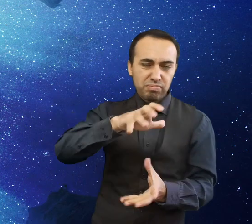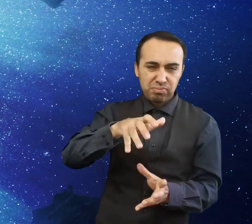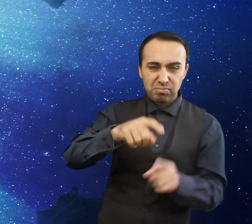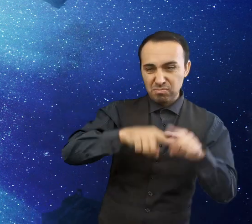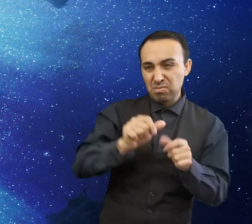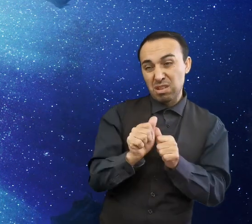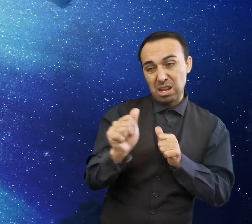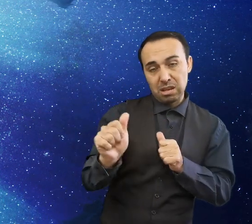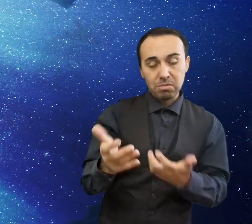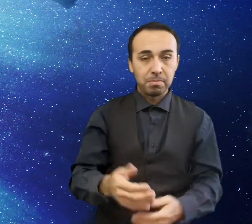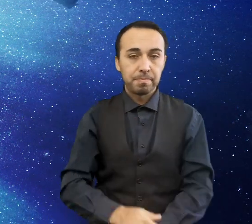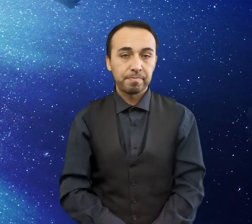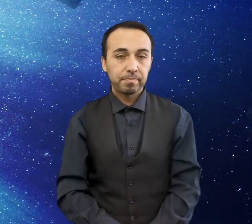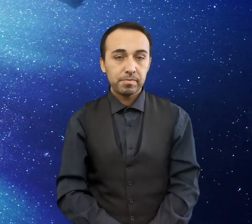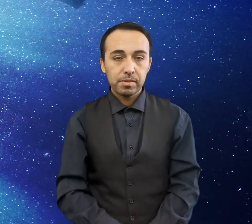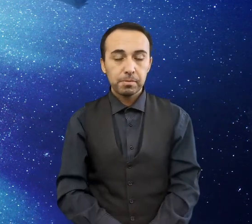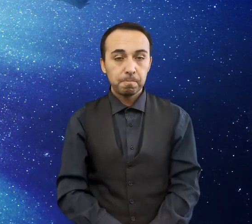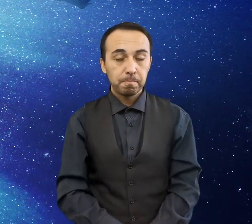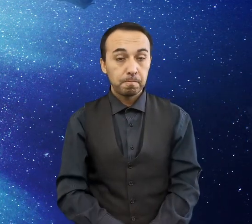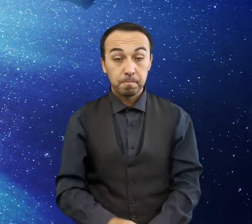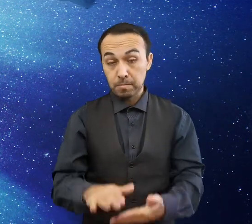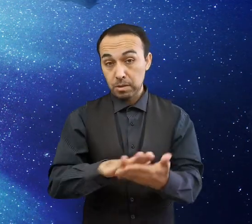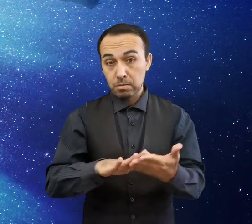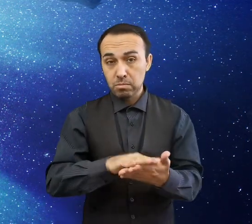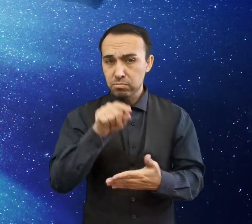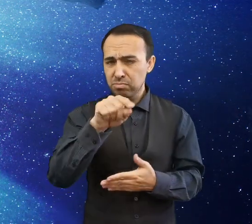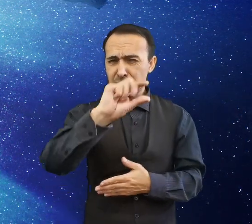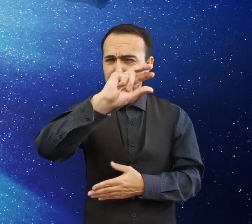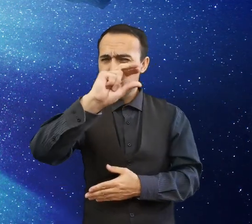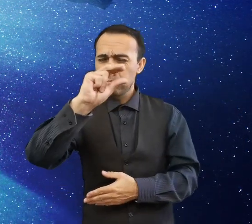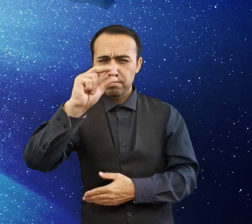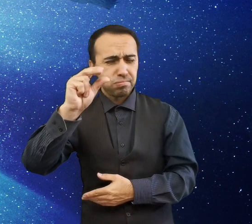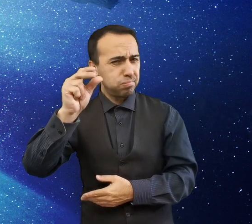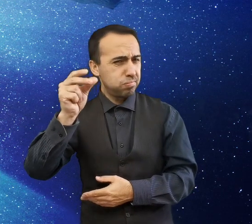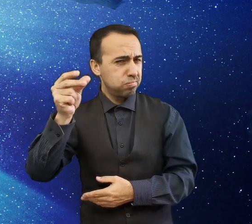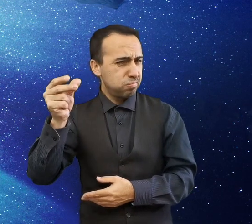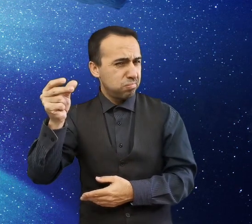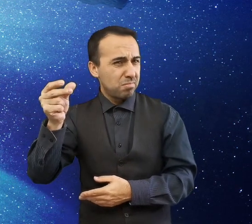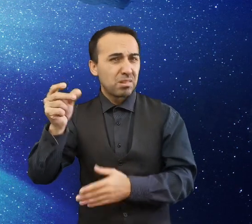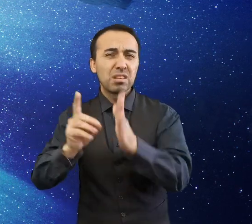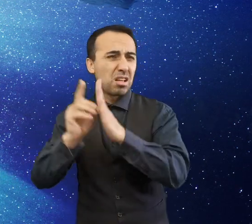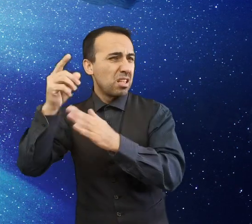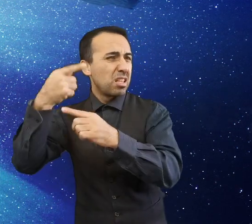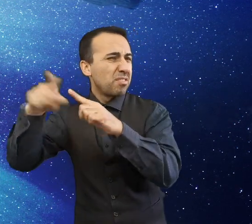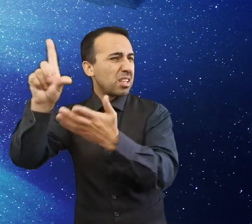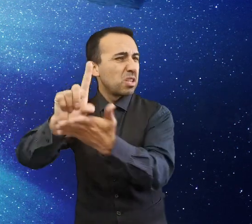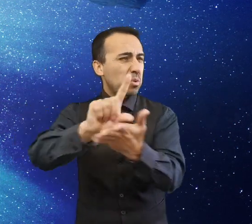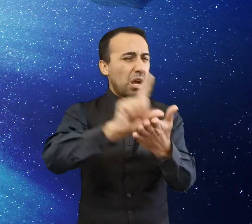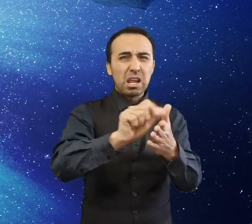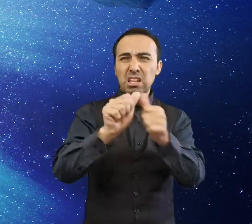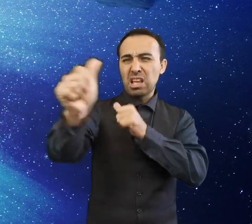Debido a que los asteroides se forman en diferentes lugares y a diferentes distancias del Sol, no hay dos